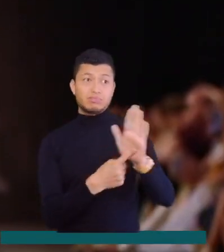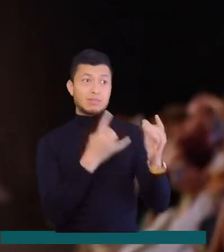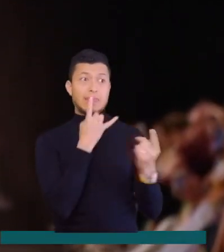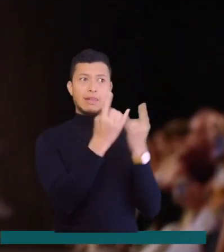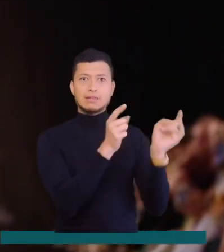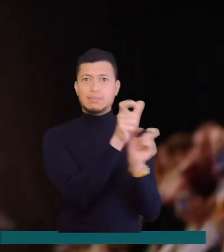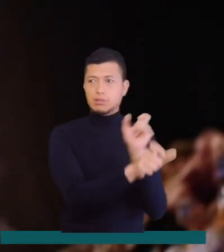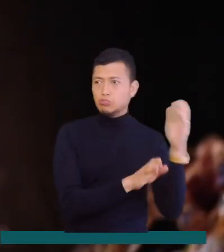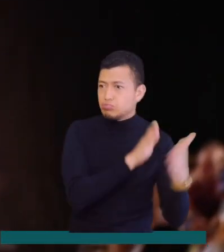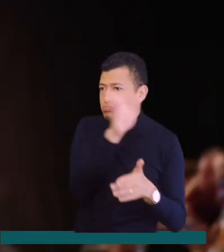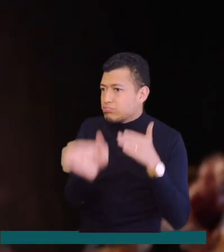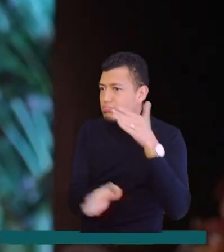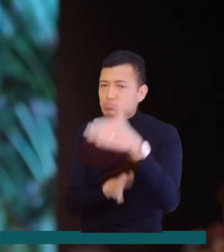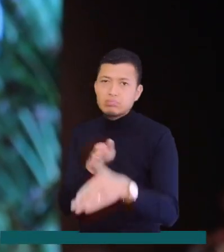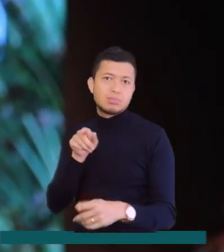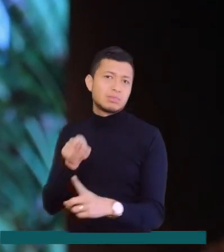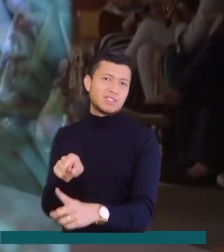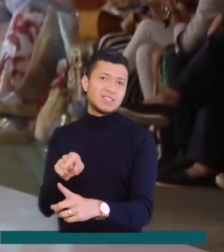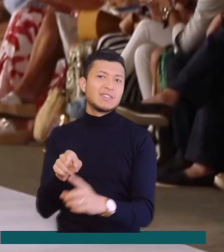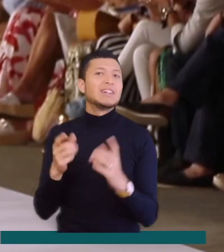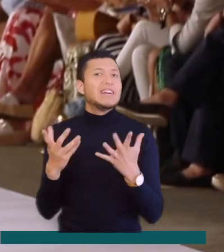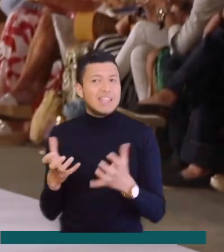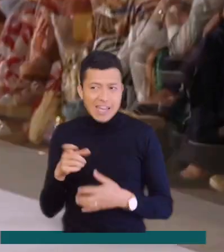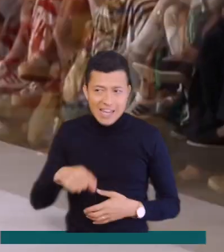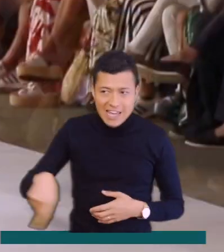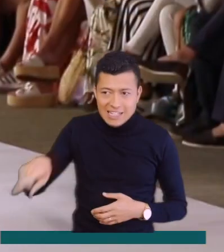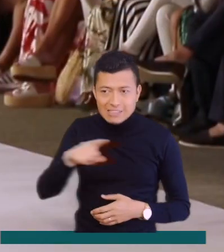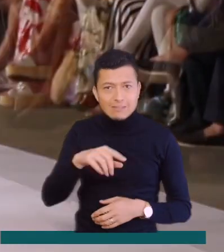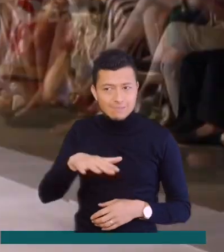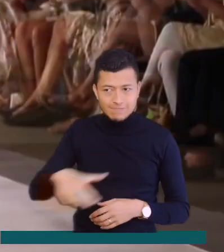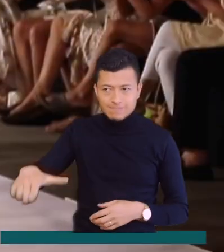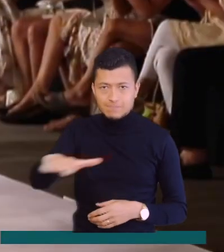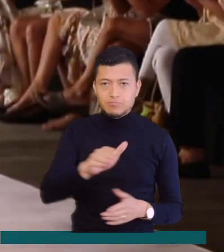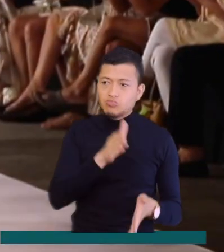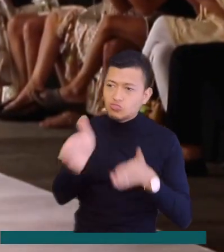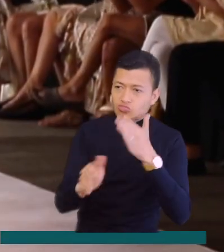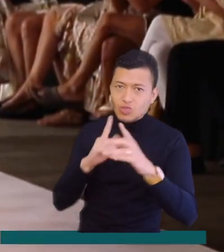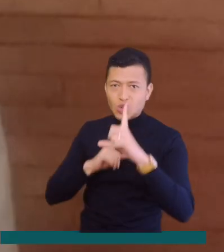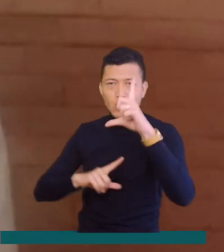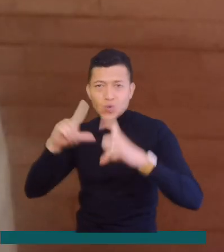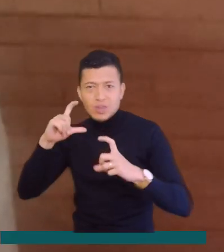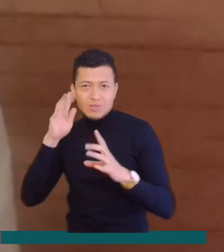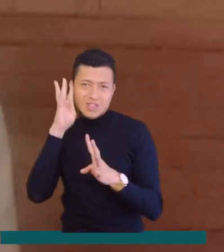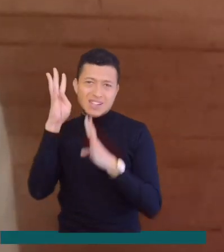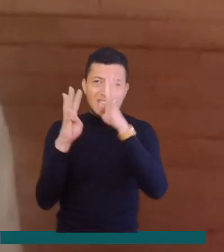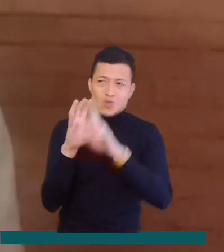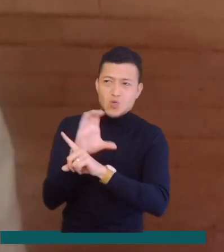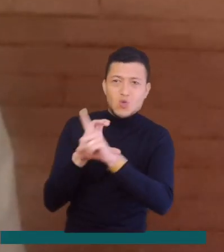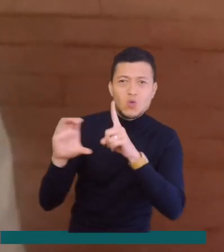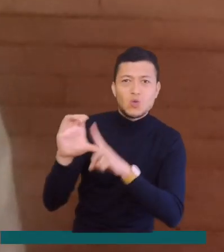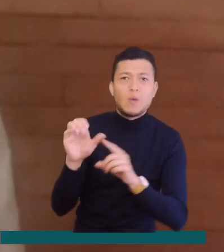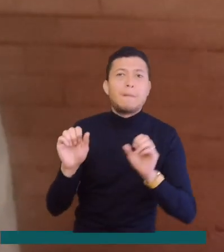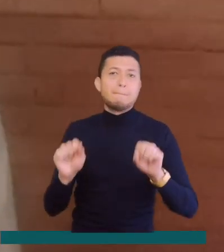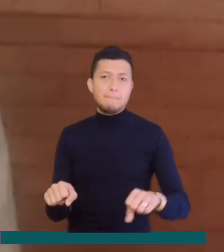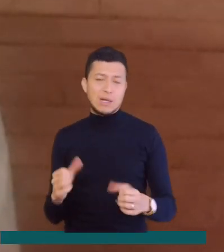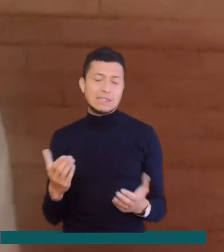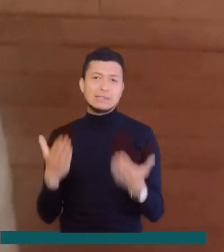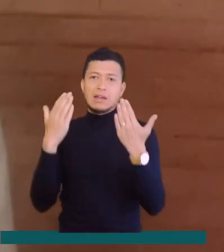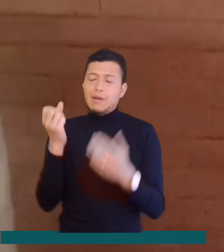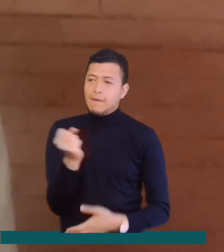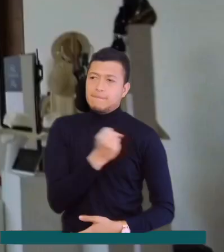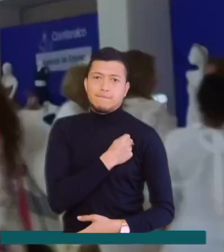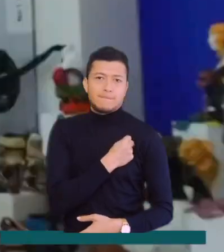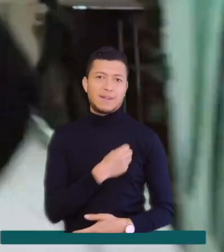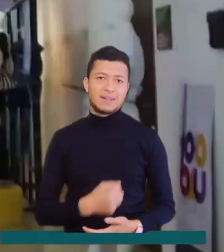importantes para el visitante y la idea de que hagamos de estos destinos turismo creativo y turismo cultural se vuelve